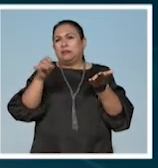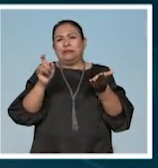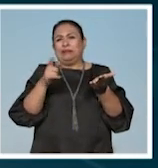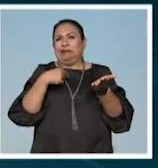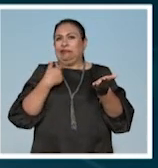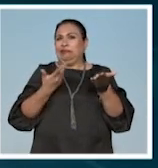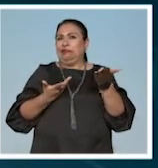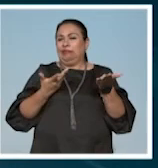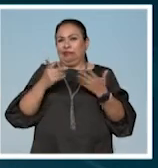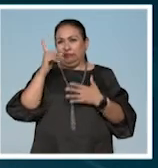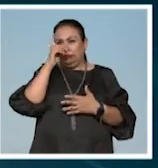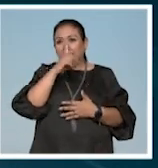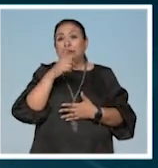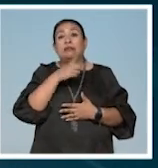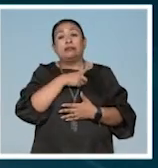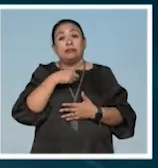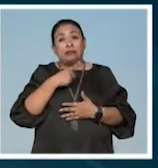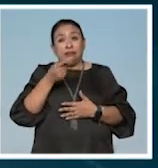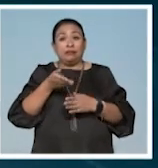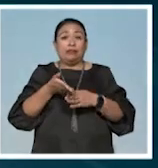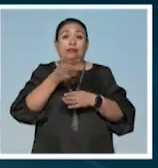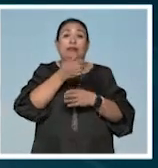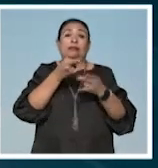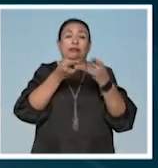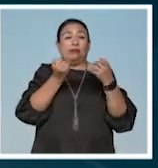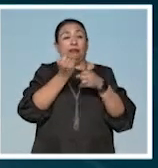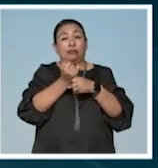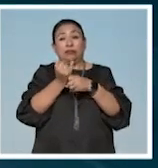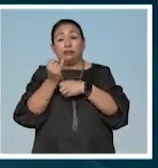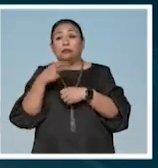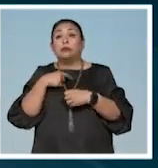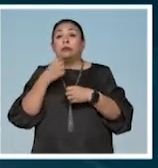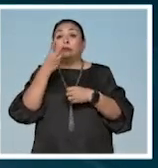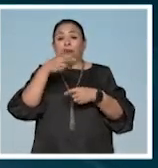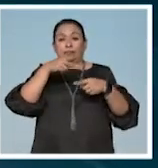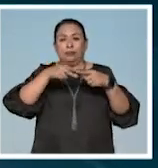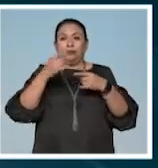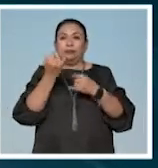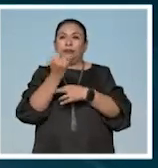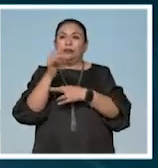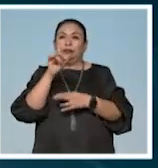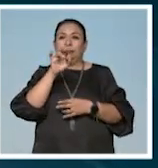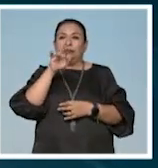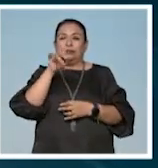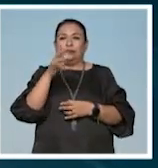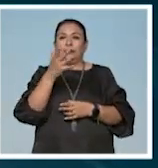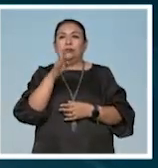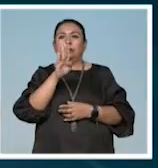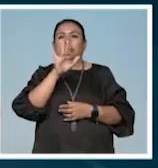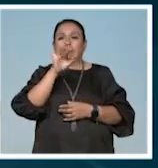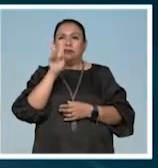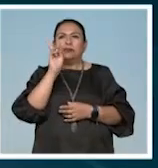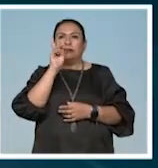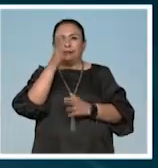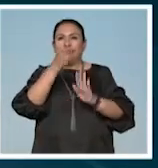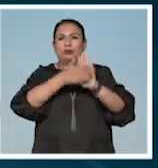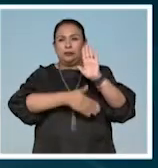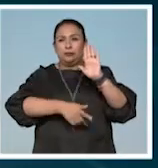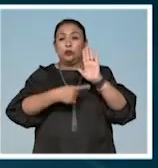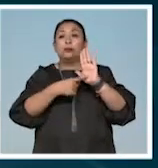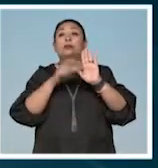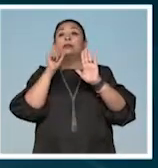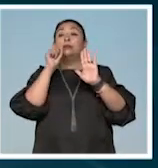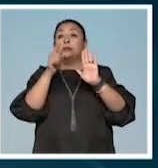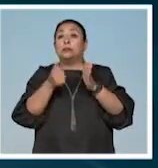sino que tiene que haber una historia las tres partes del jardín de las delicias de El Bosco que se puede ver en la portada